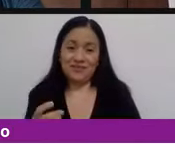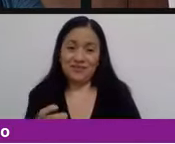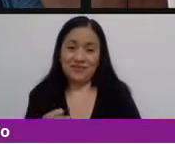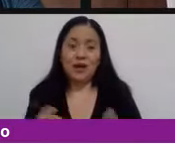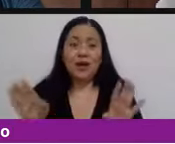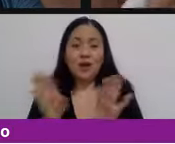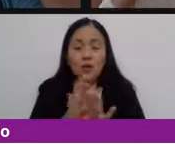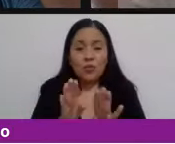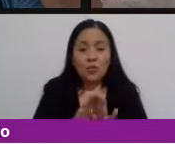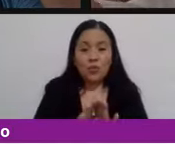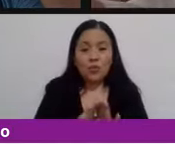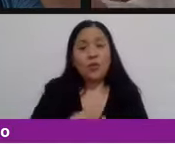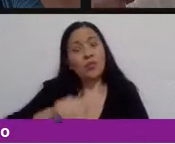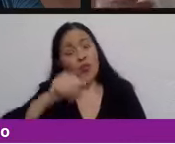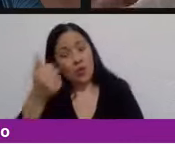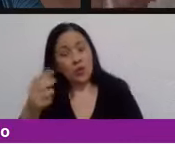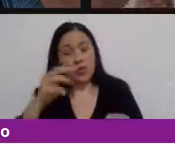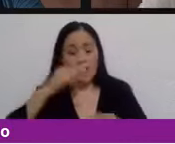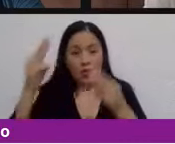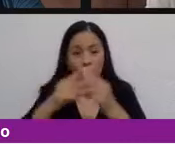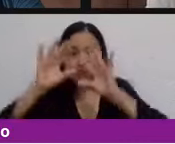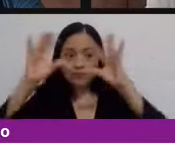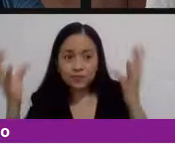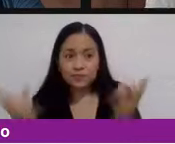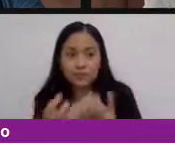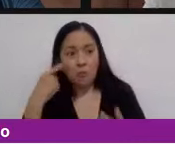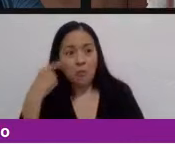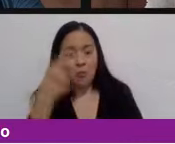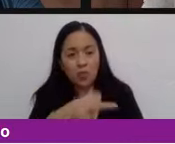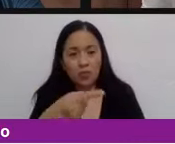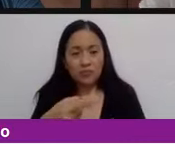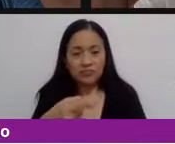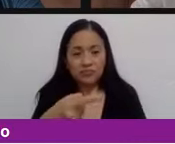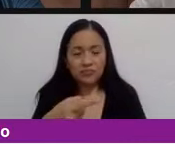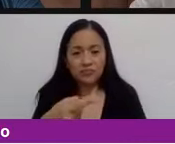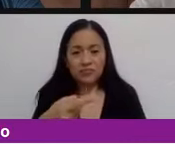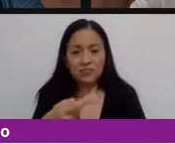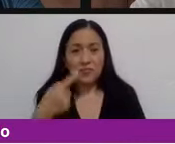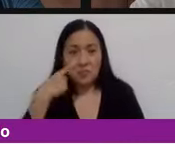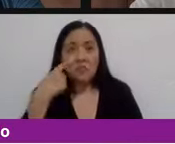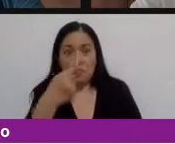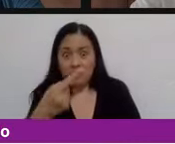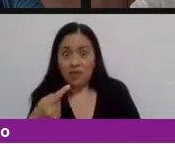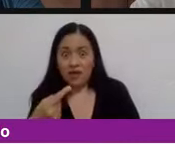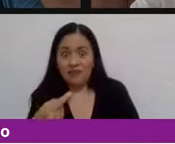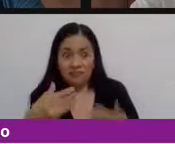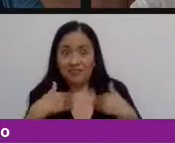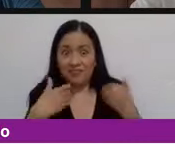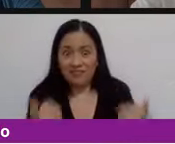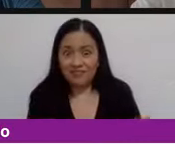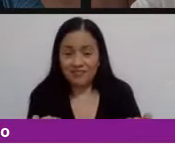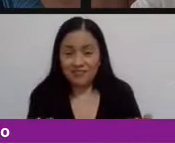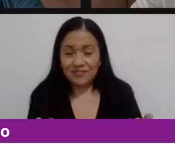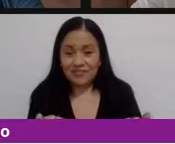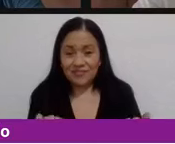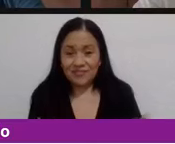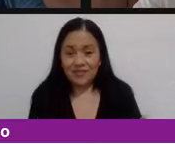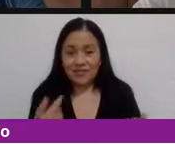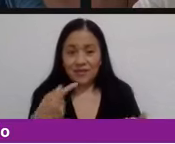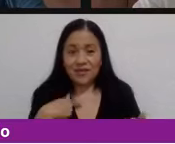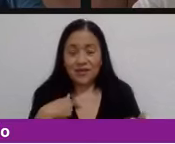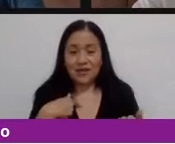otra visión del lado del mundo, pues de repente empieza a tener pues eco, ¿no? Que la intención es esto, llevar una